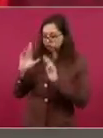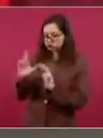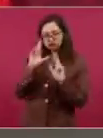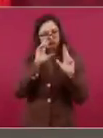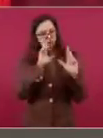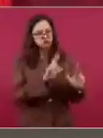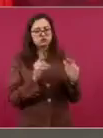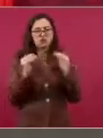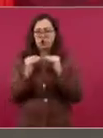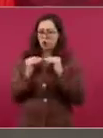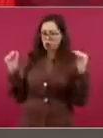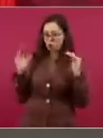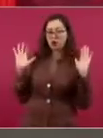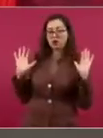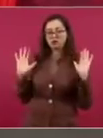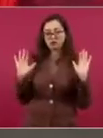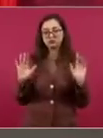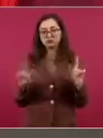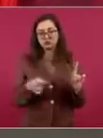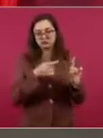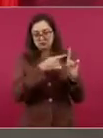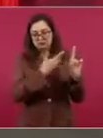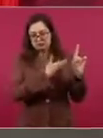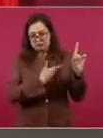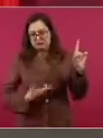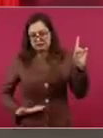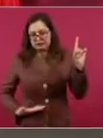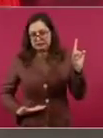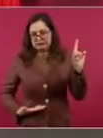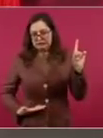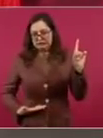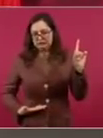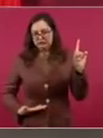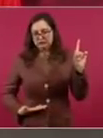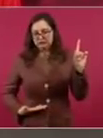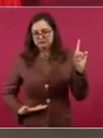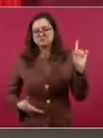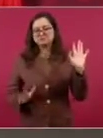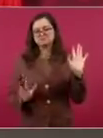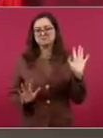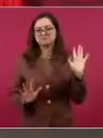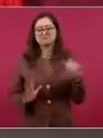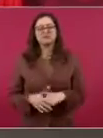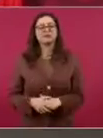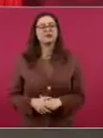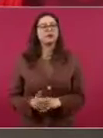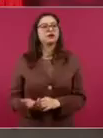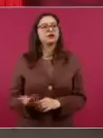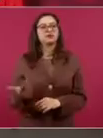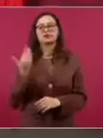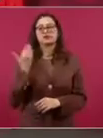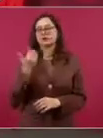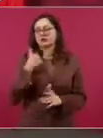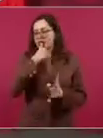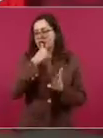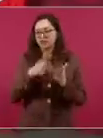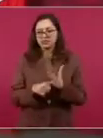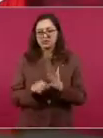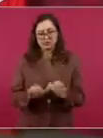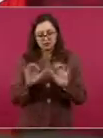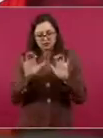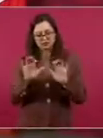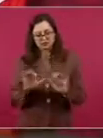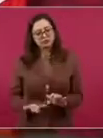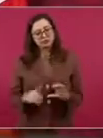pero es el presidente Biden que le acabo de enviar una carta. le hice un reconocimiento porque